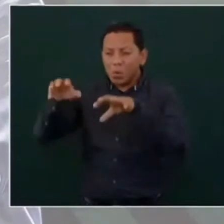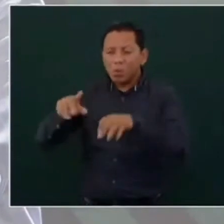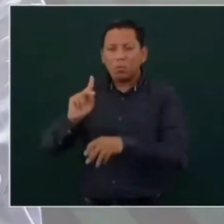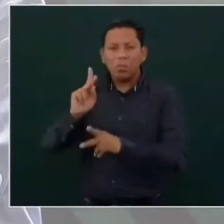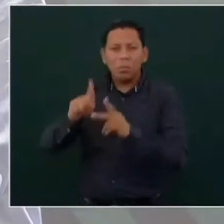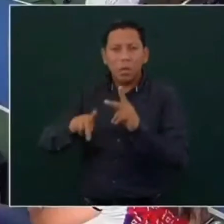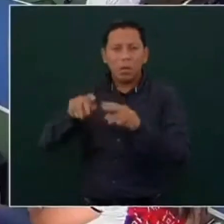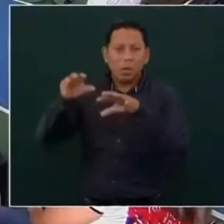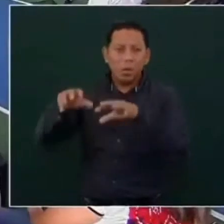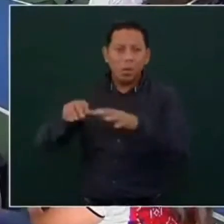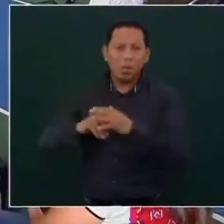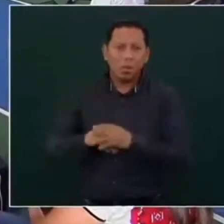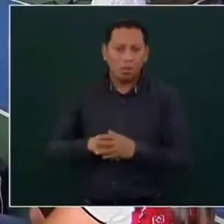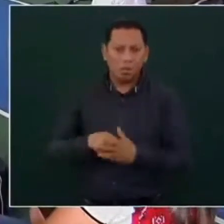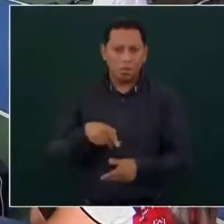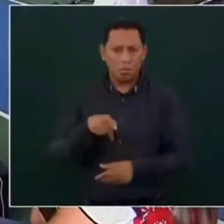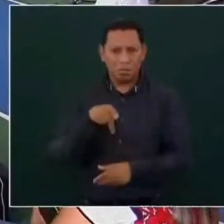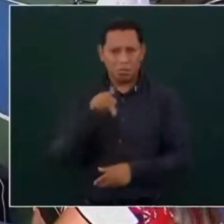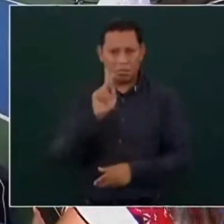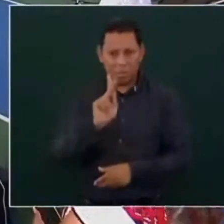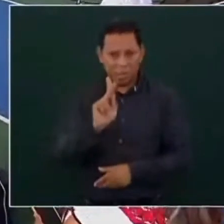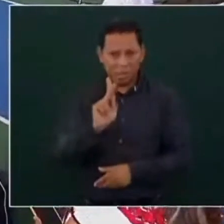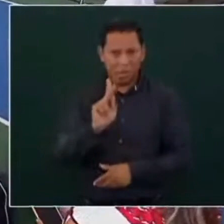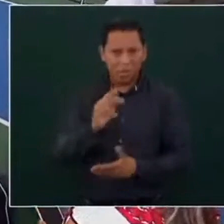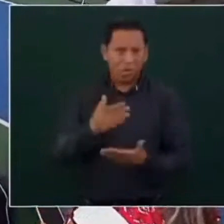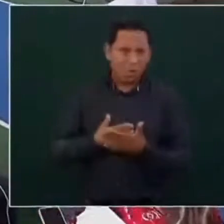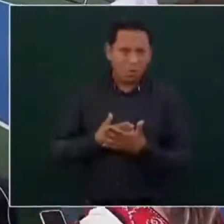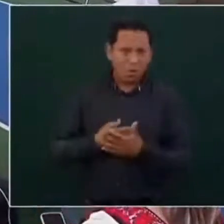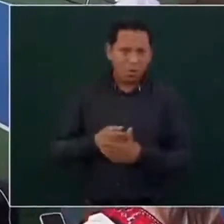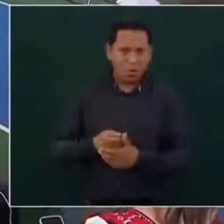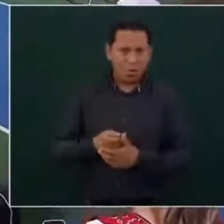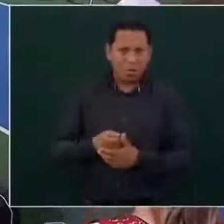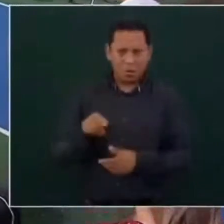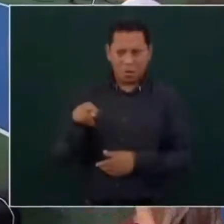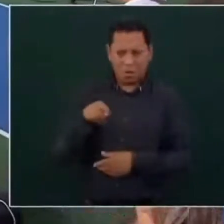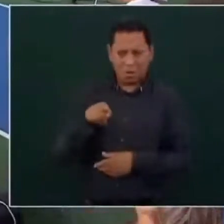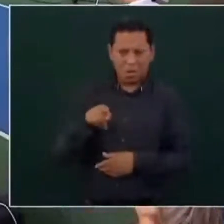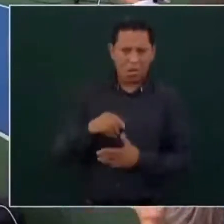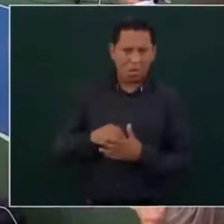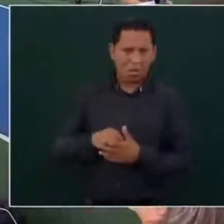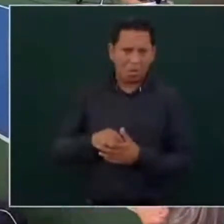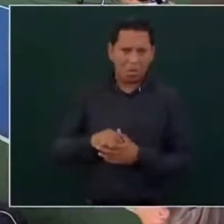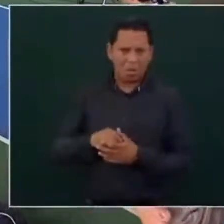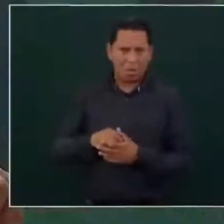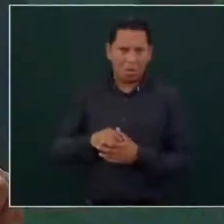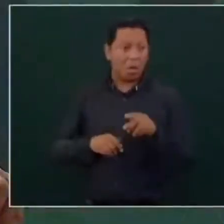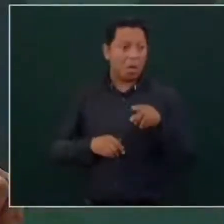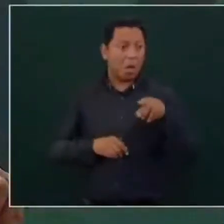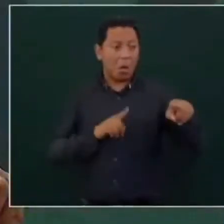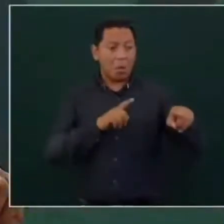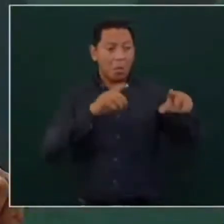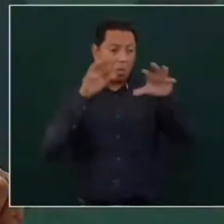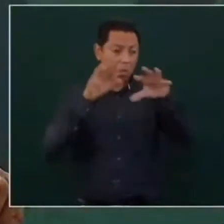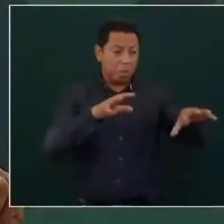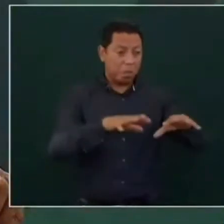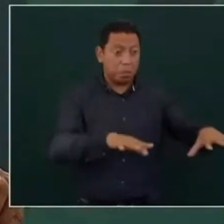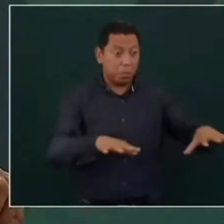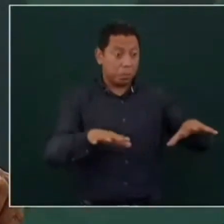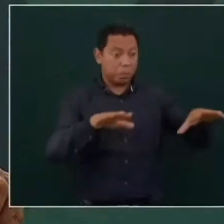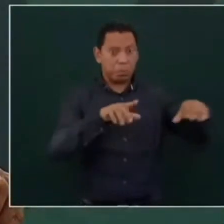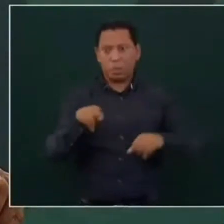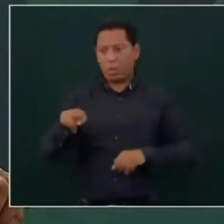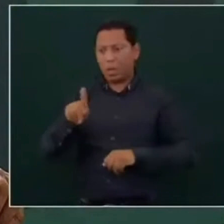Pero no es una acción para evitar la inundación en Dos Bocas.